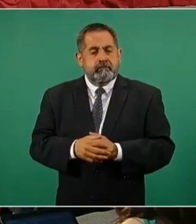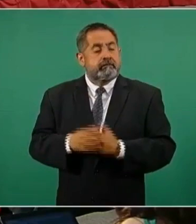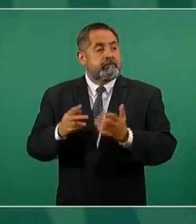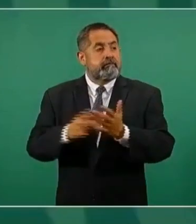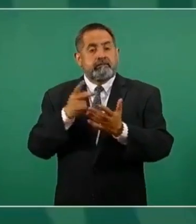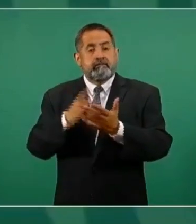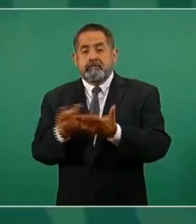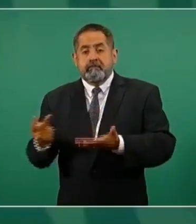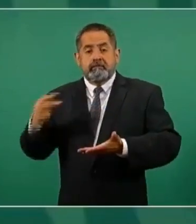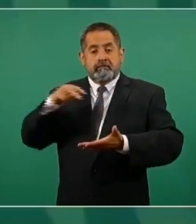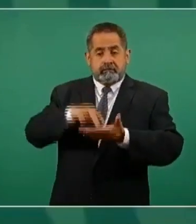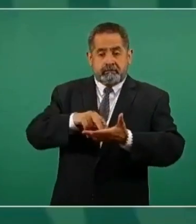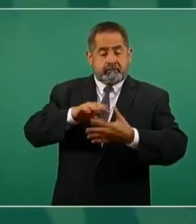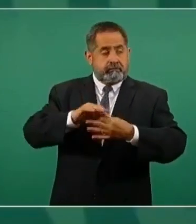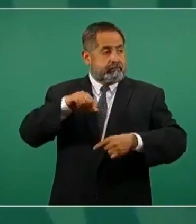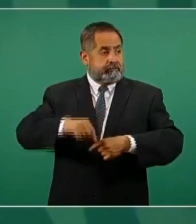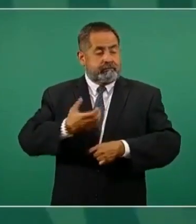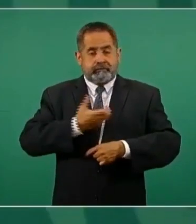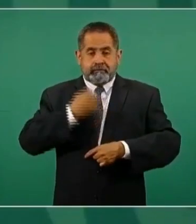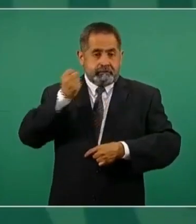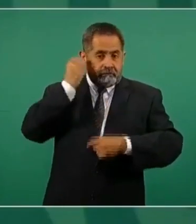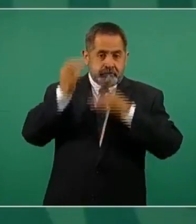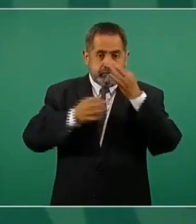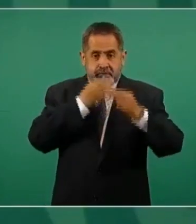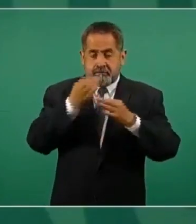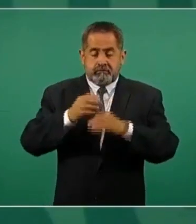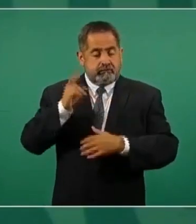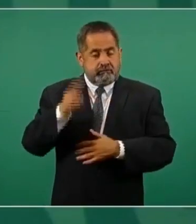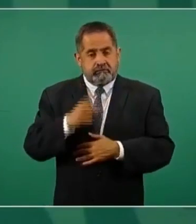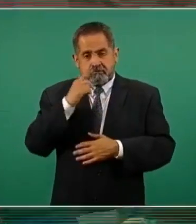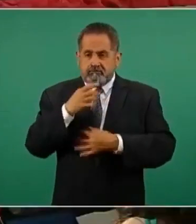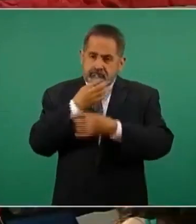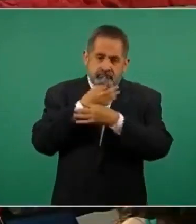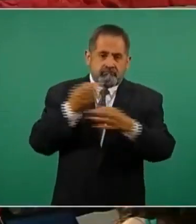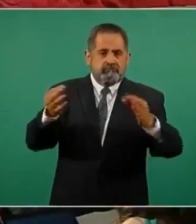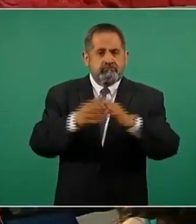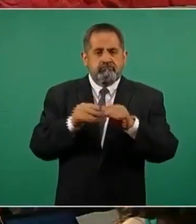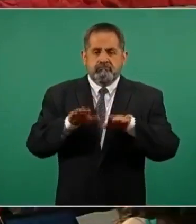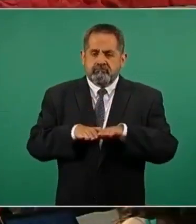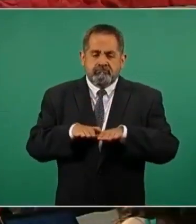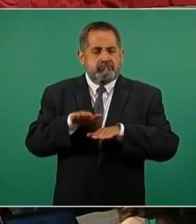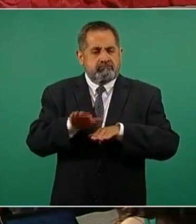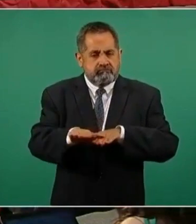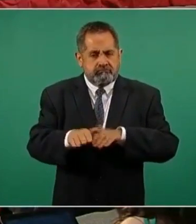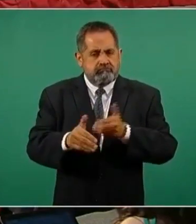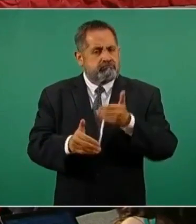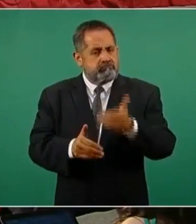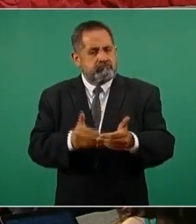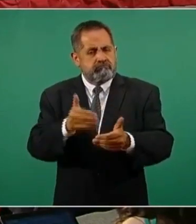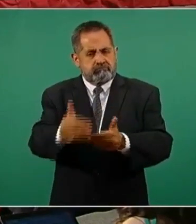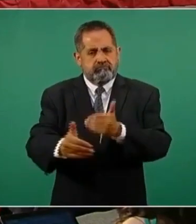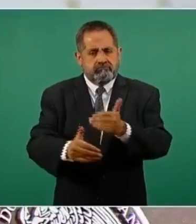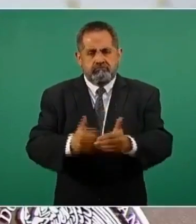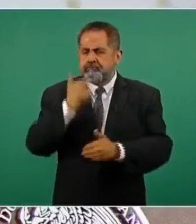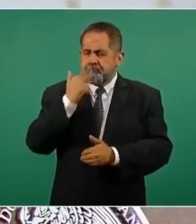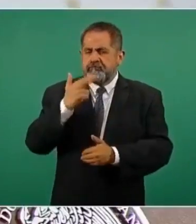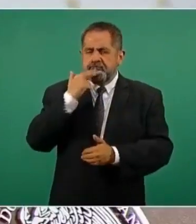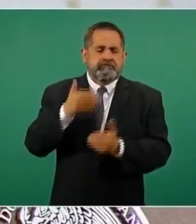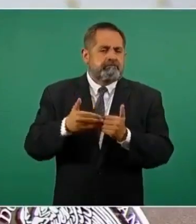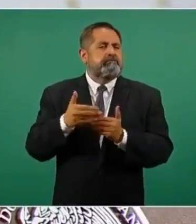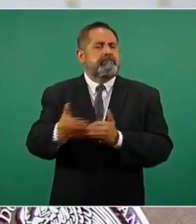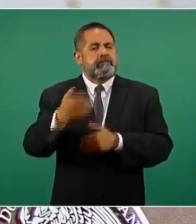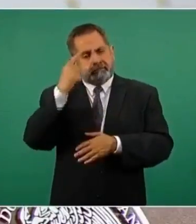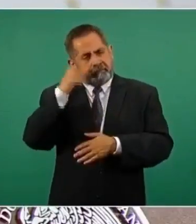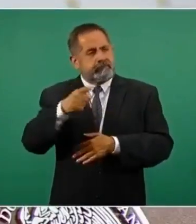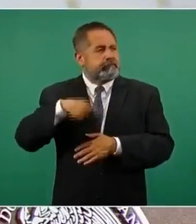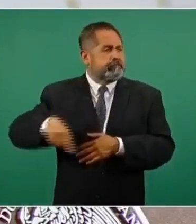la oportunidad de venir aquí a Palacio Nacional ha sido para poder dar un paso adelante y poder nosotros avanzar